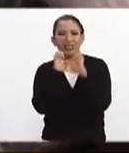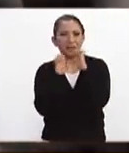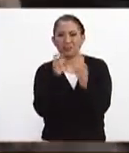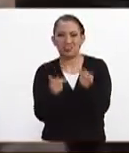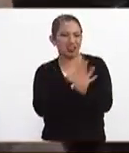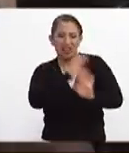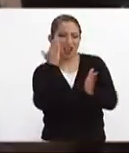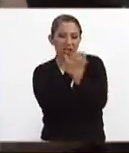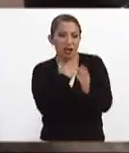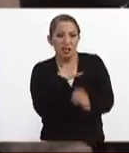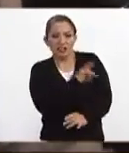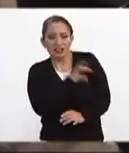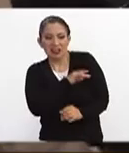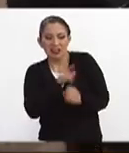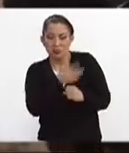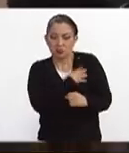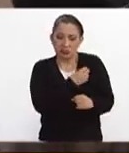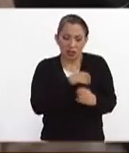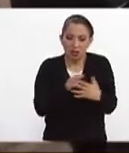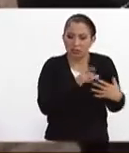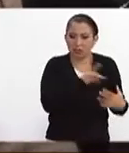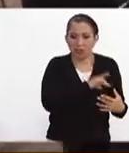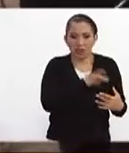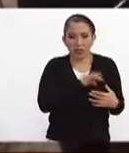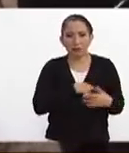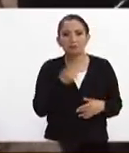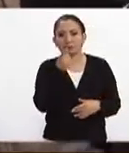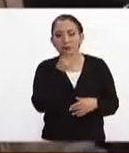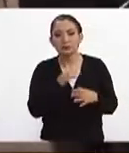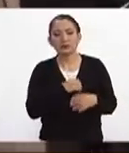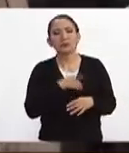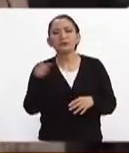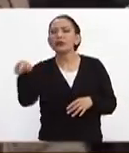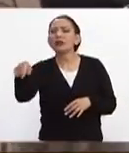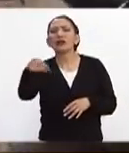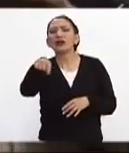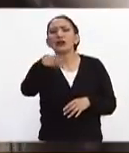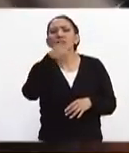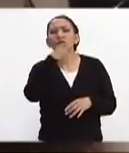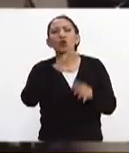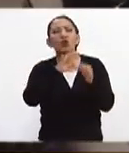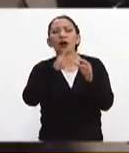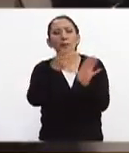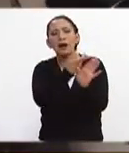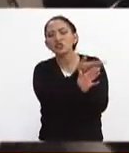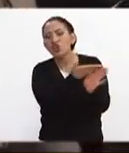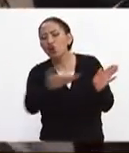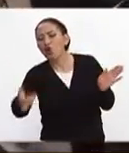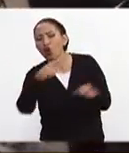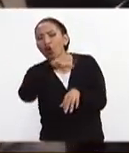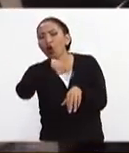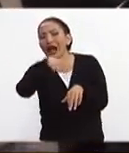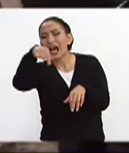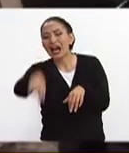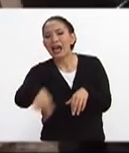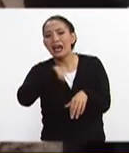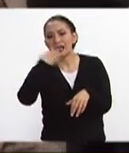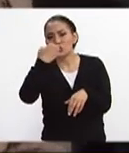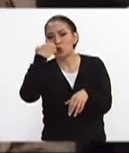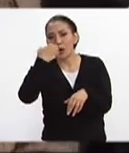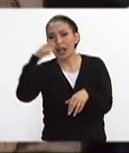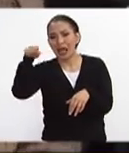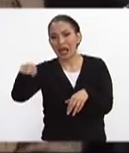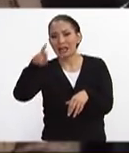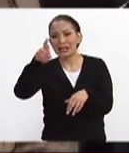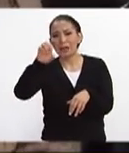en casa están asustadas sus hijos están asustados descríbenos descríbenos qué ha transcurrido en las últimas horas ahí en esta escuela